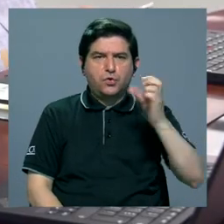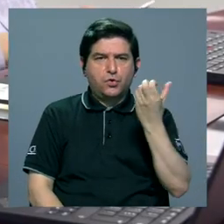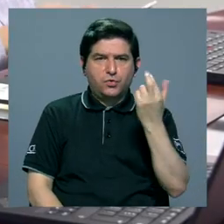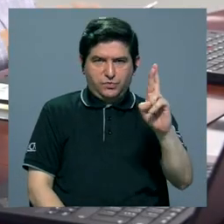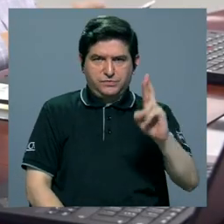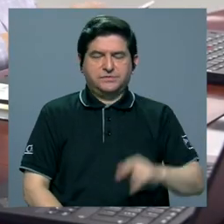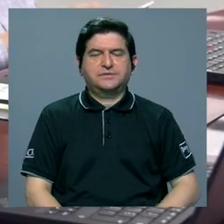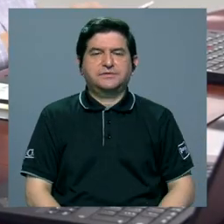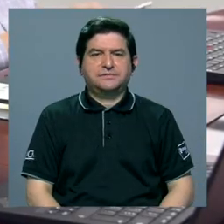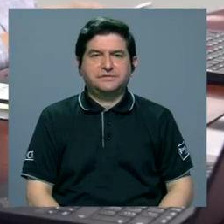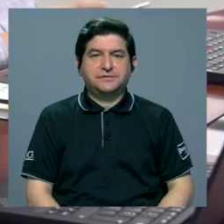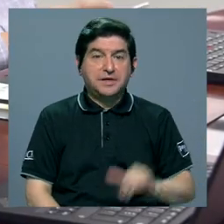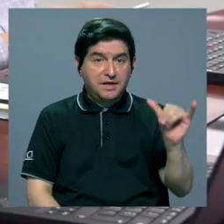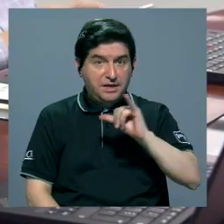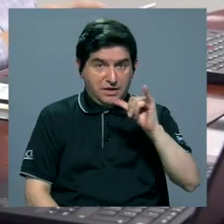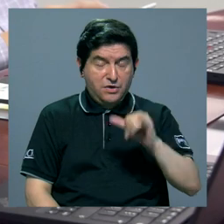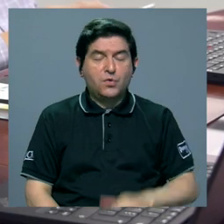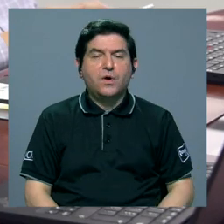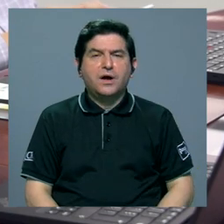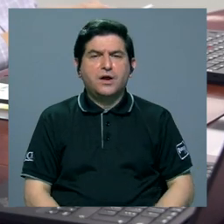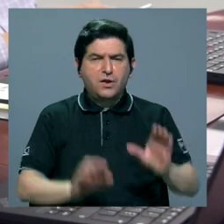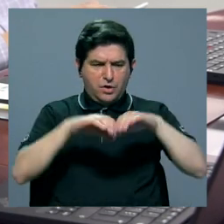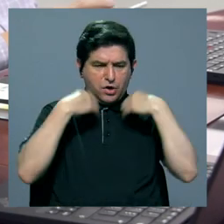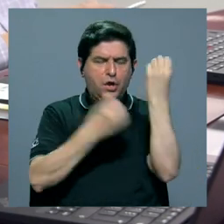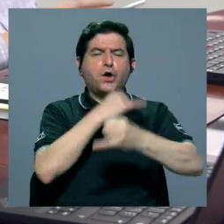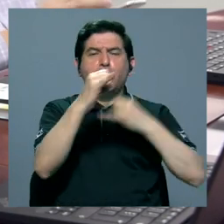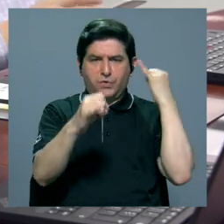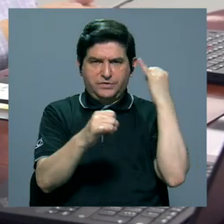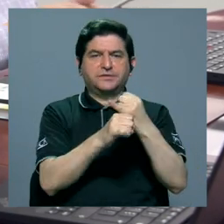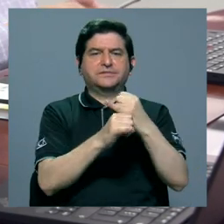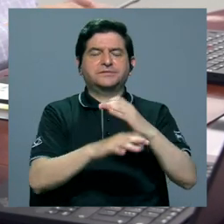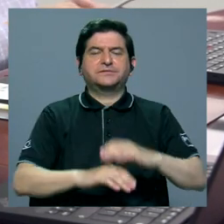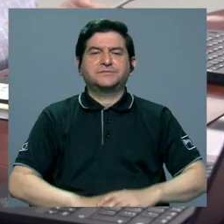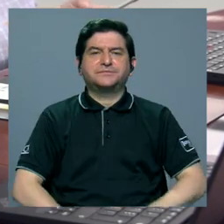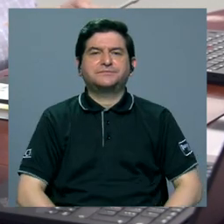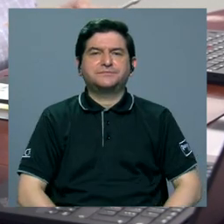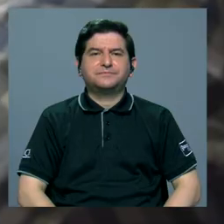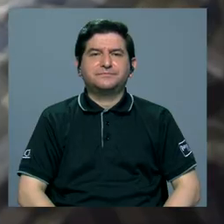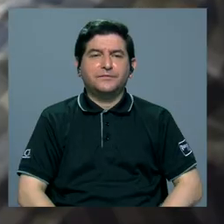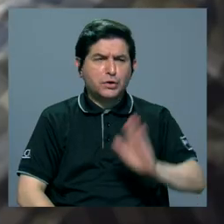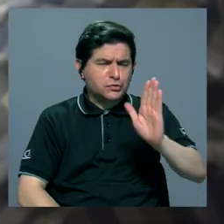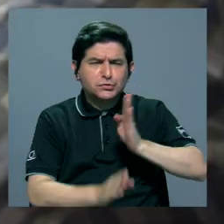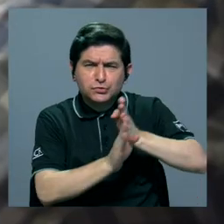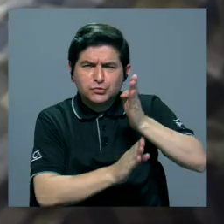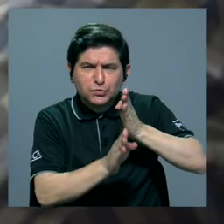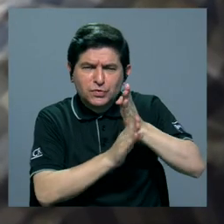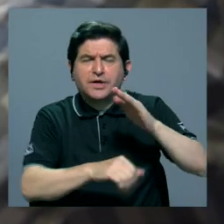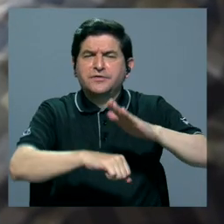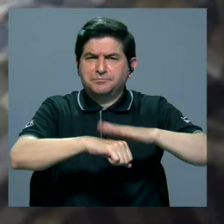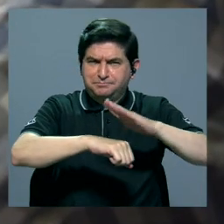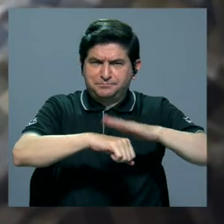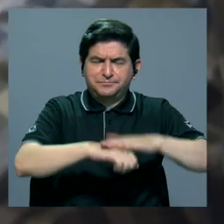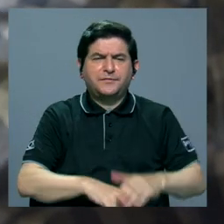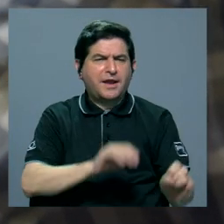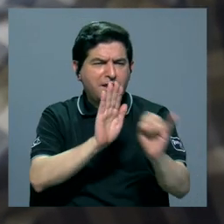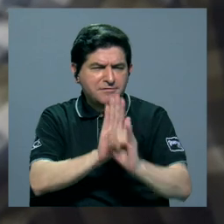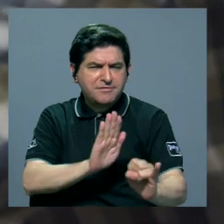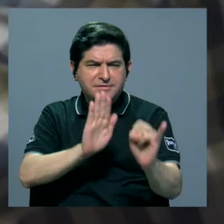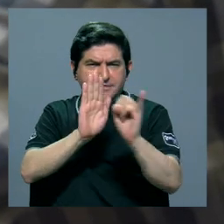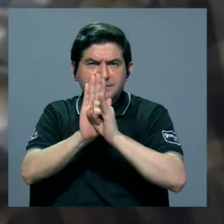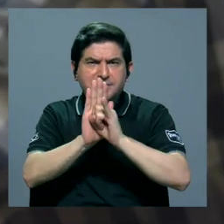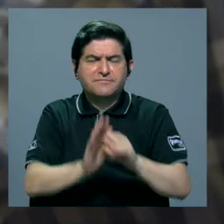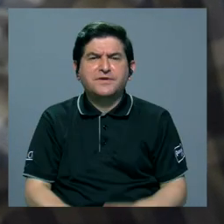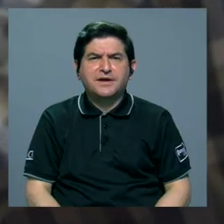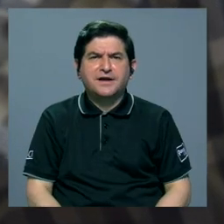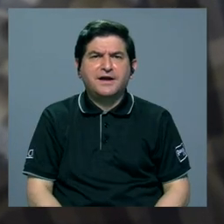solo en la Universidad de Costa Rica, sino también en organismos internacionales. Esta larga trayectoria le ha permitido